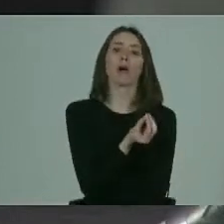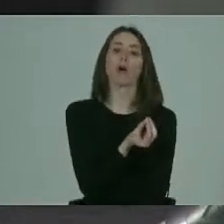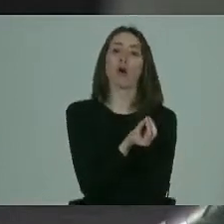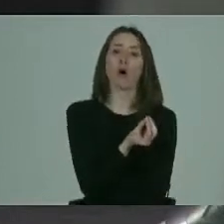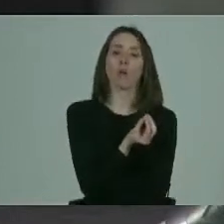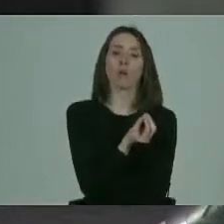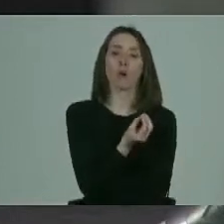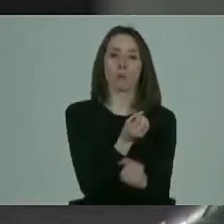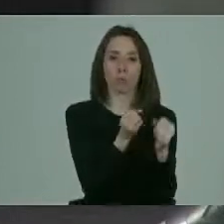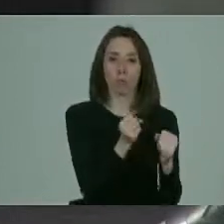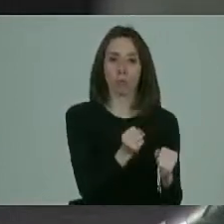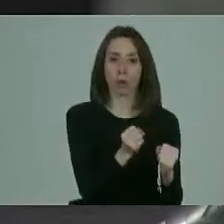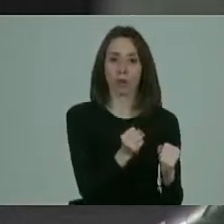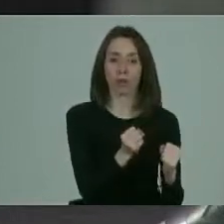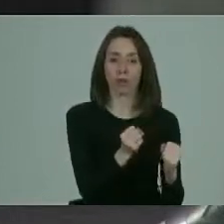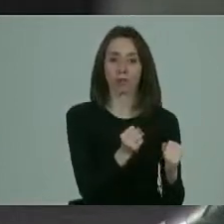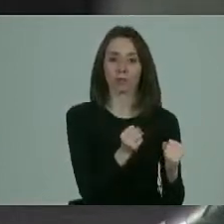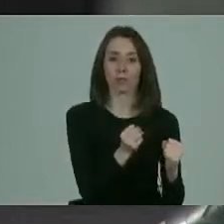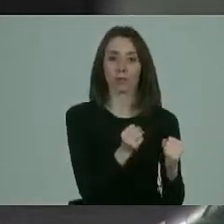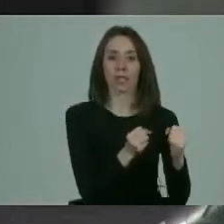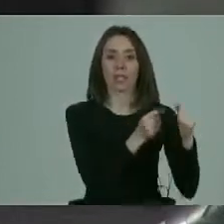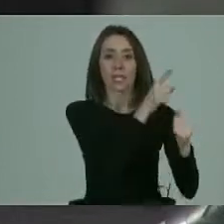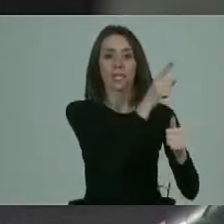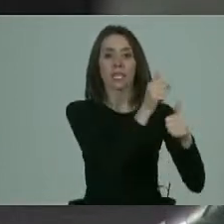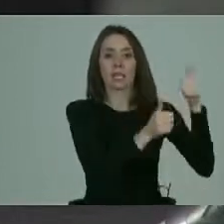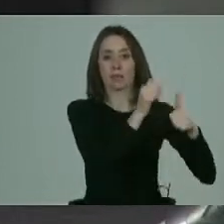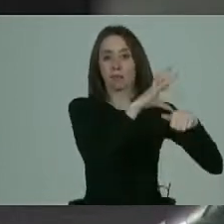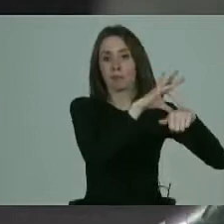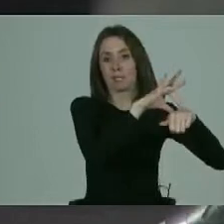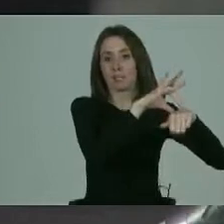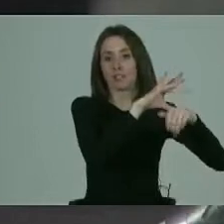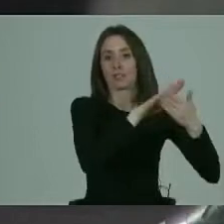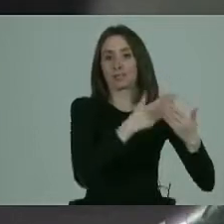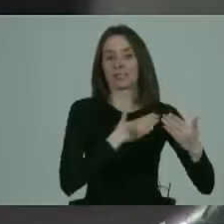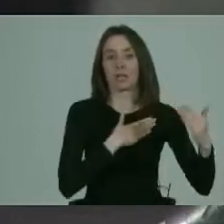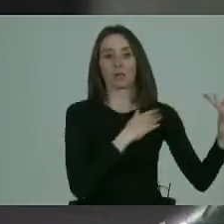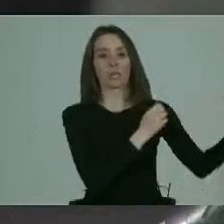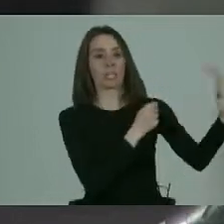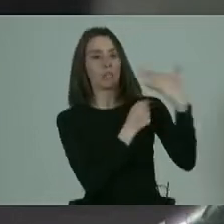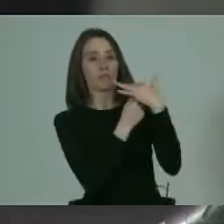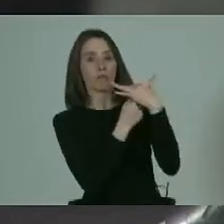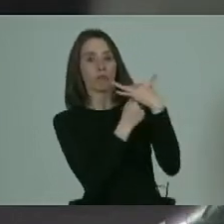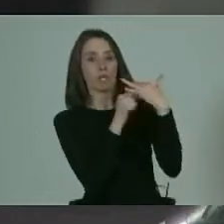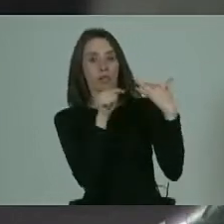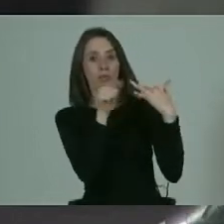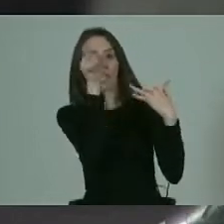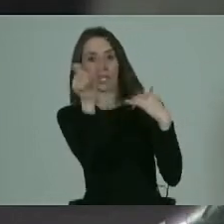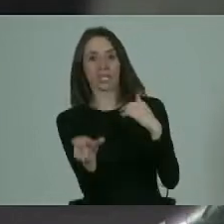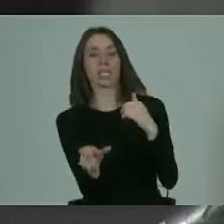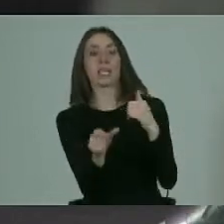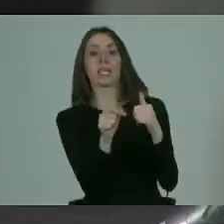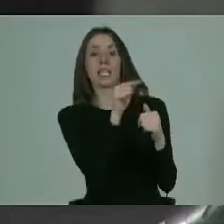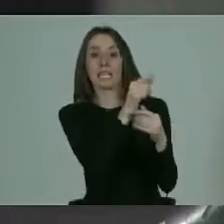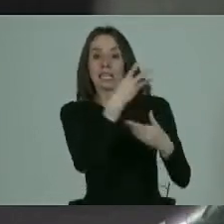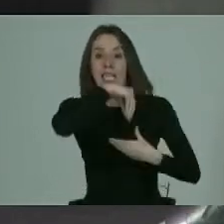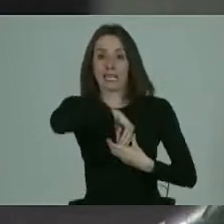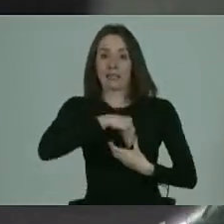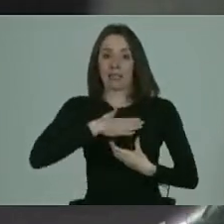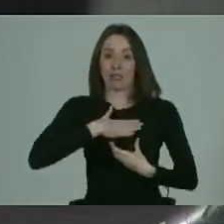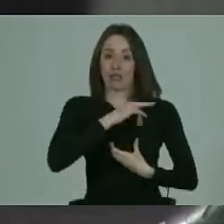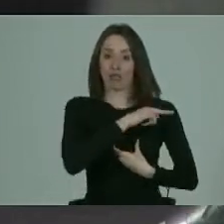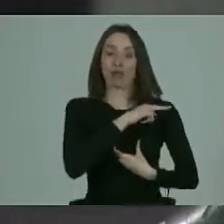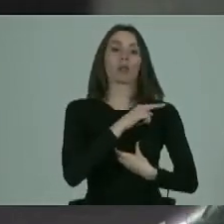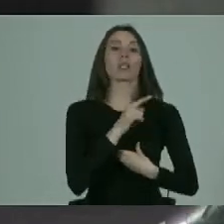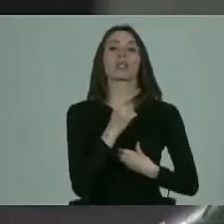puede influir el profesional de la salud en el profesional de la salud el que no exista